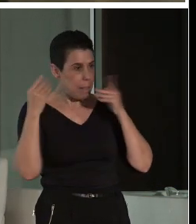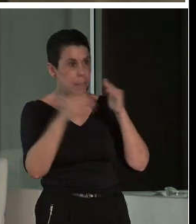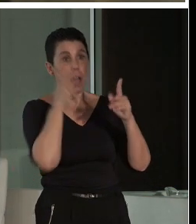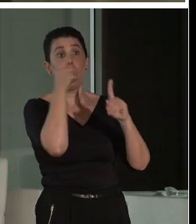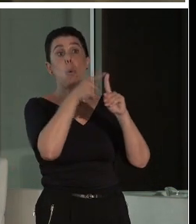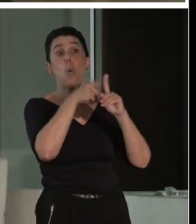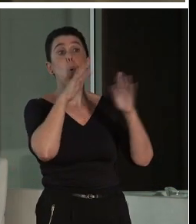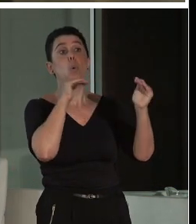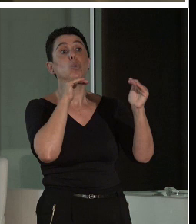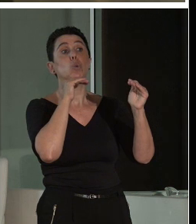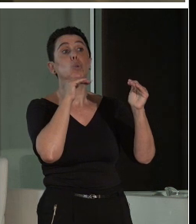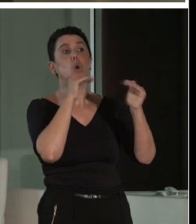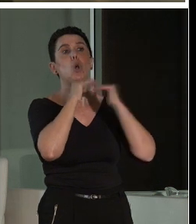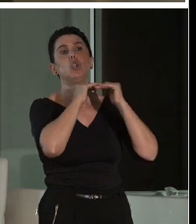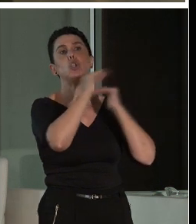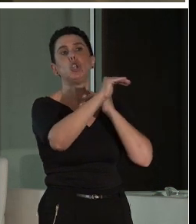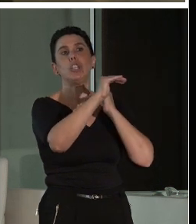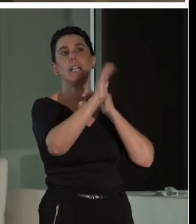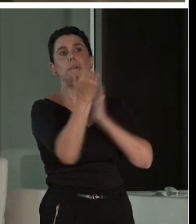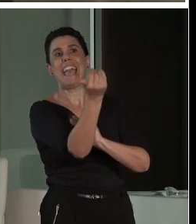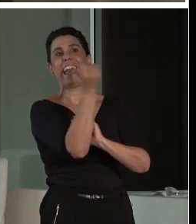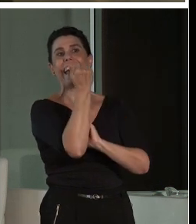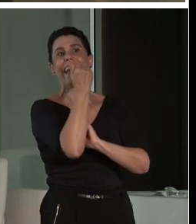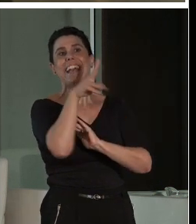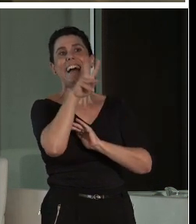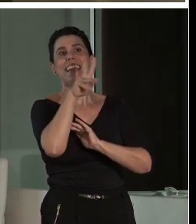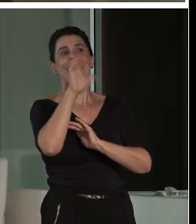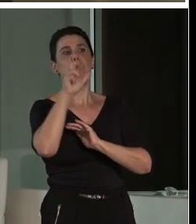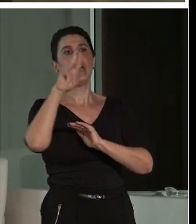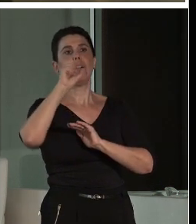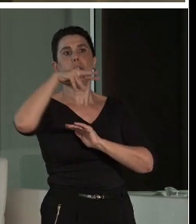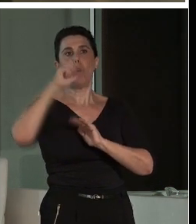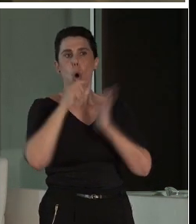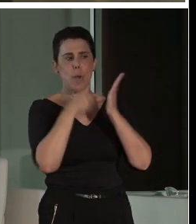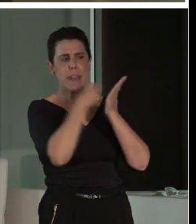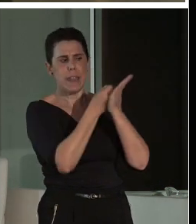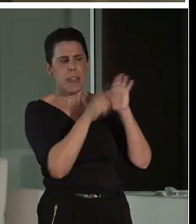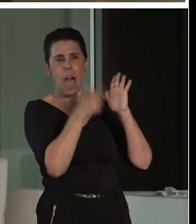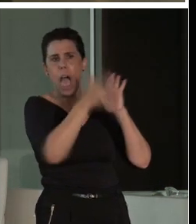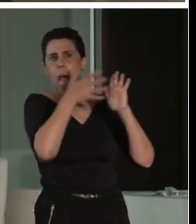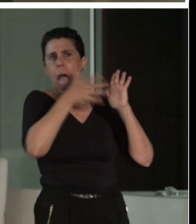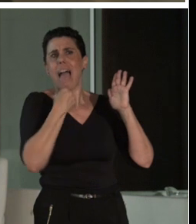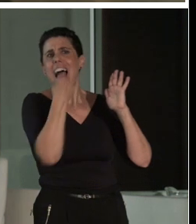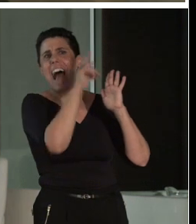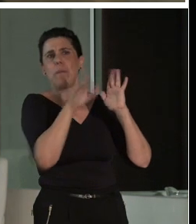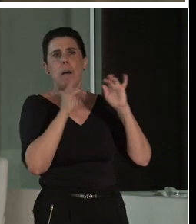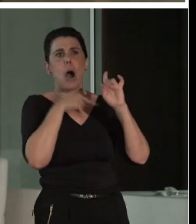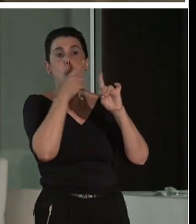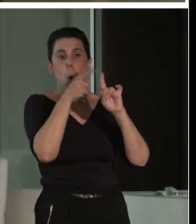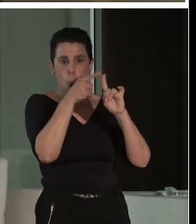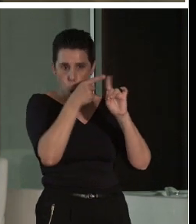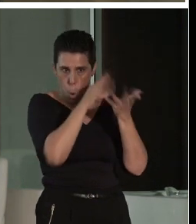creo que fue, hablaba del uso de los lugares, la carta de Sagesta, pero no hay, no hay una